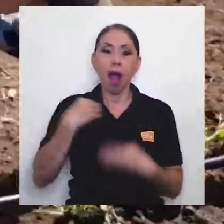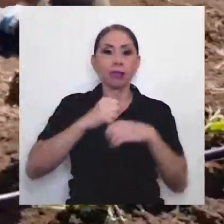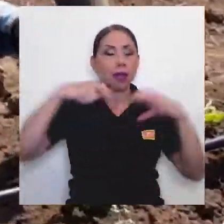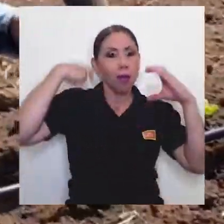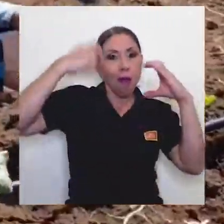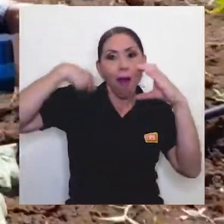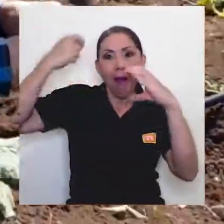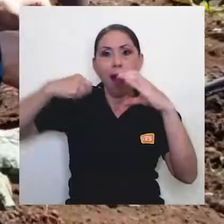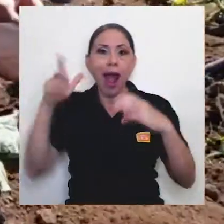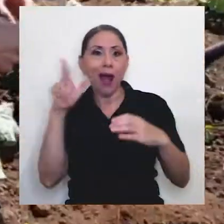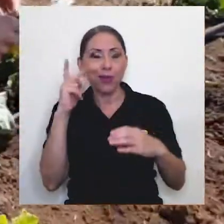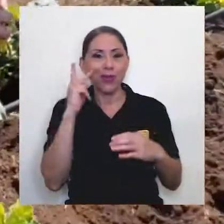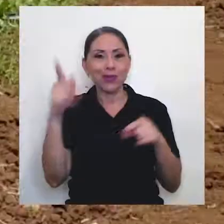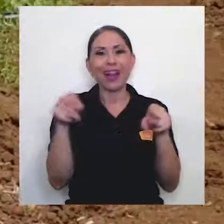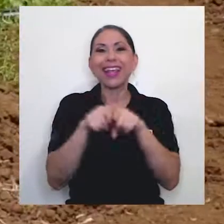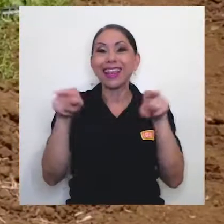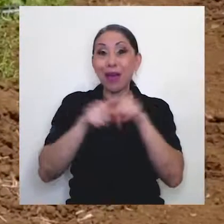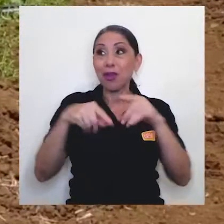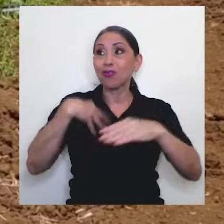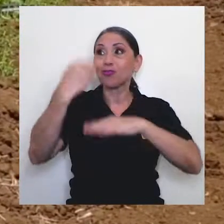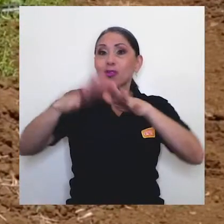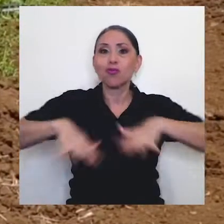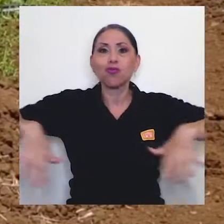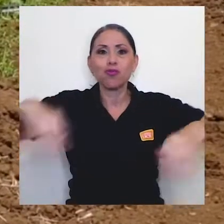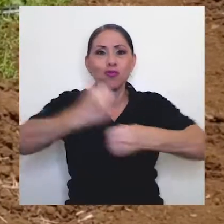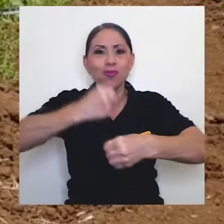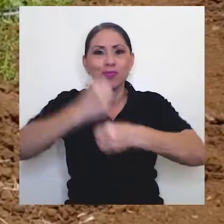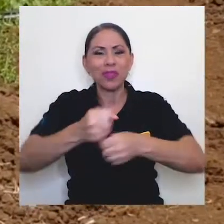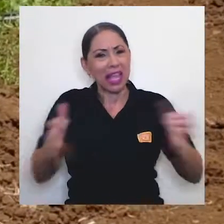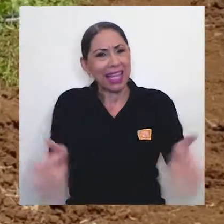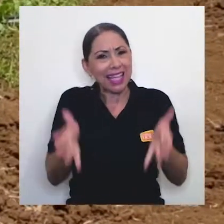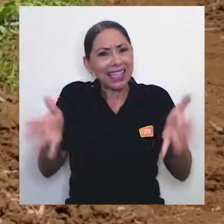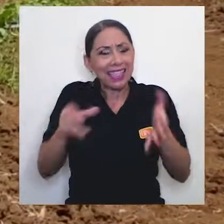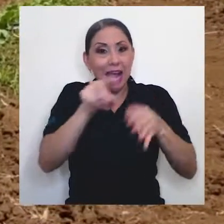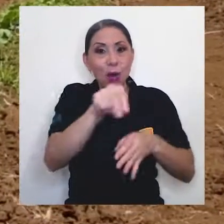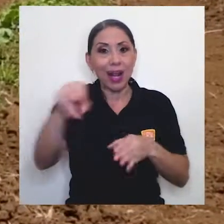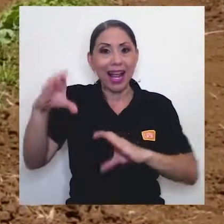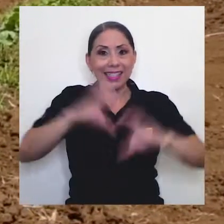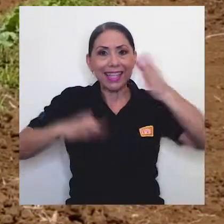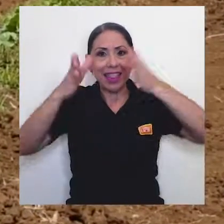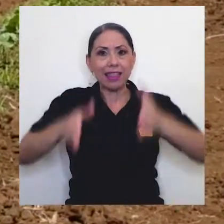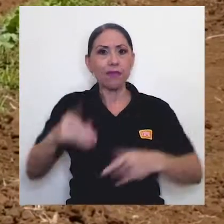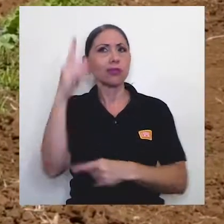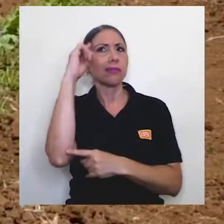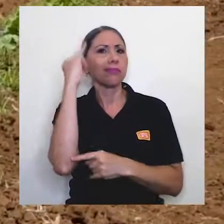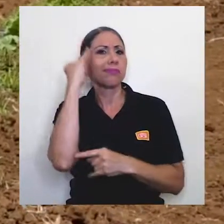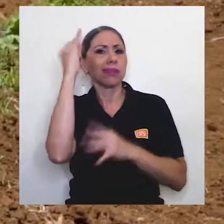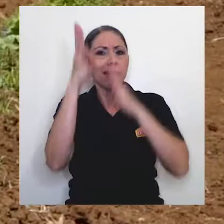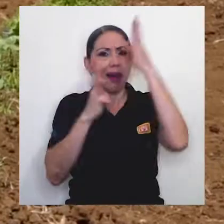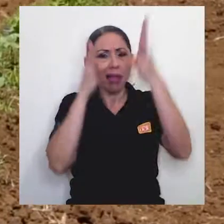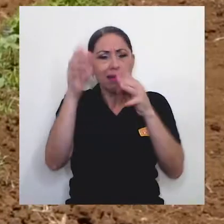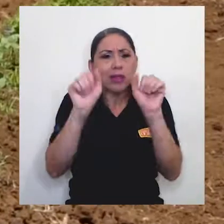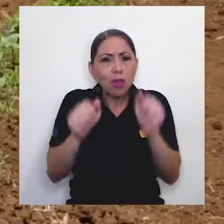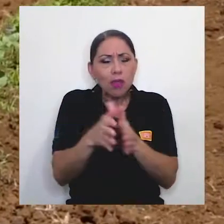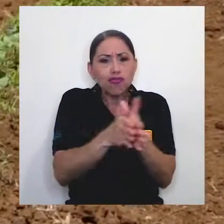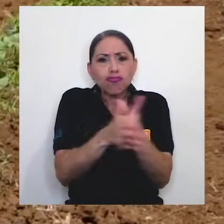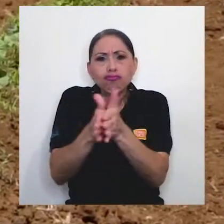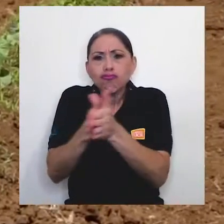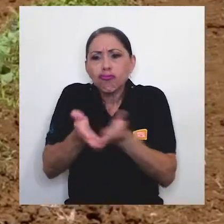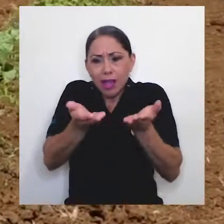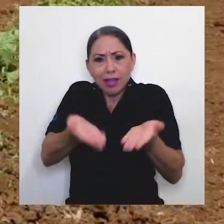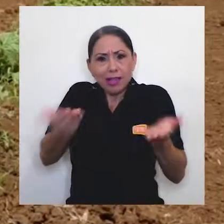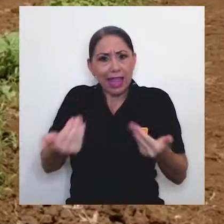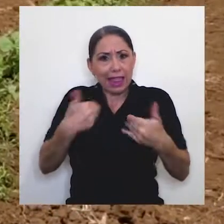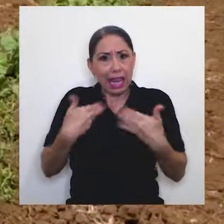audiovisual y del campo e insta a sus colegas científicos a ser creativos y a explotar las herramientas que